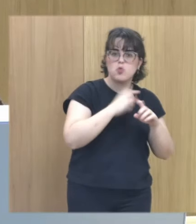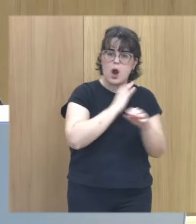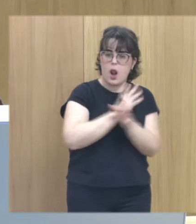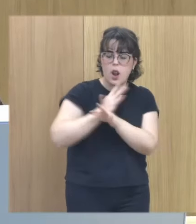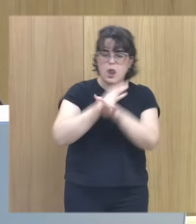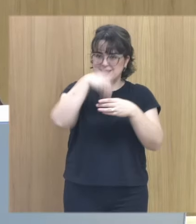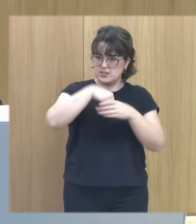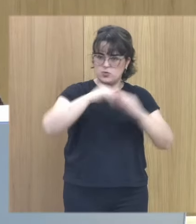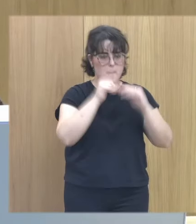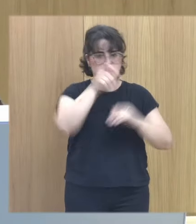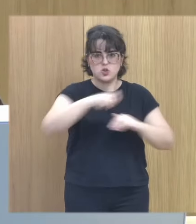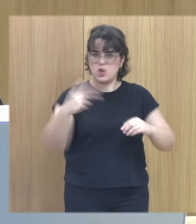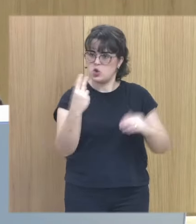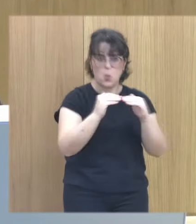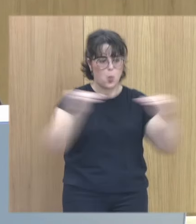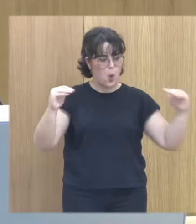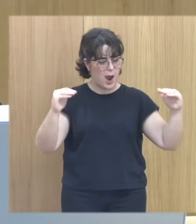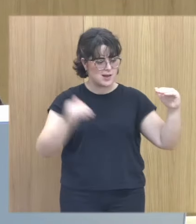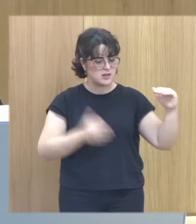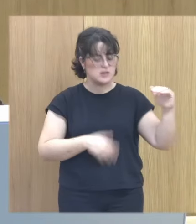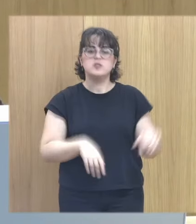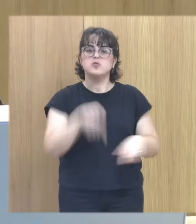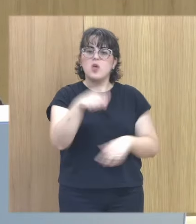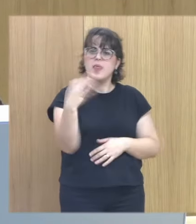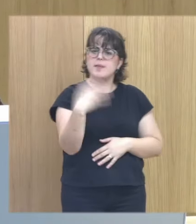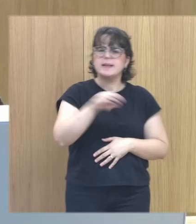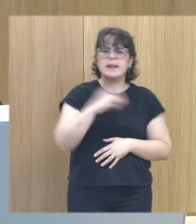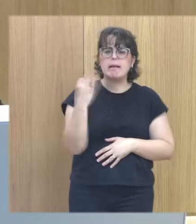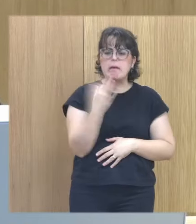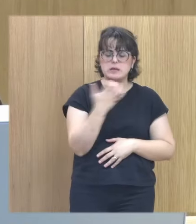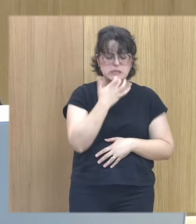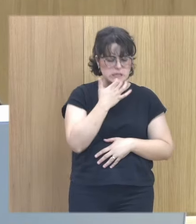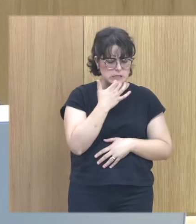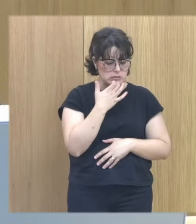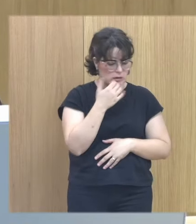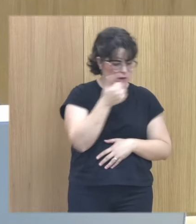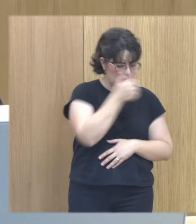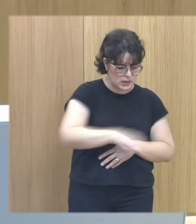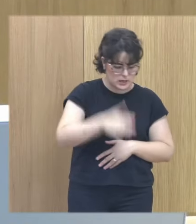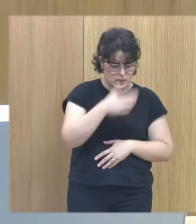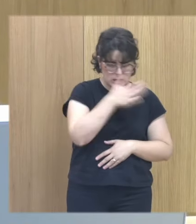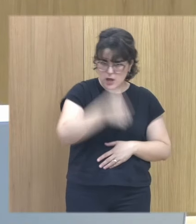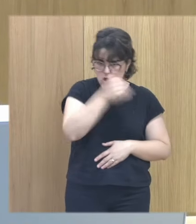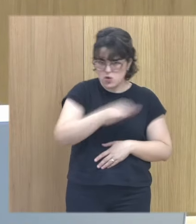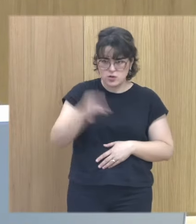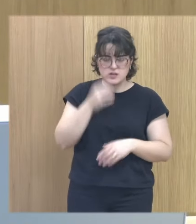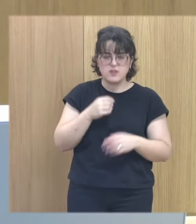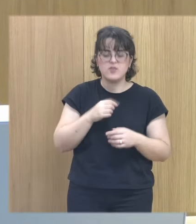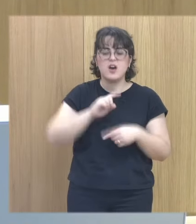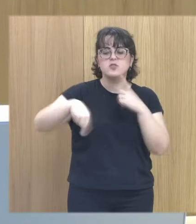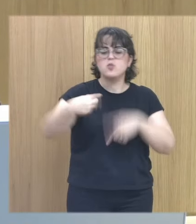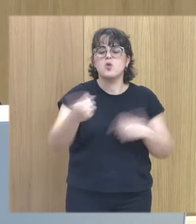tienes que entender que la persona que está abusando sea niño o sea niña lo que está haciendo lo que estás viendo es un indicador de reexperimentación traumática